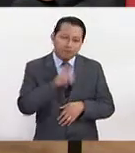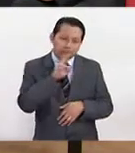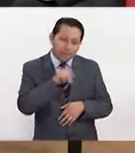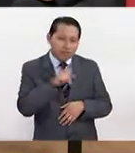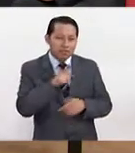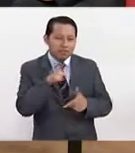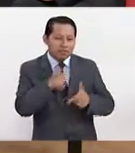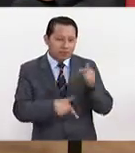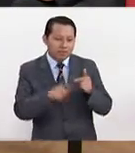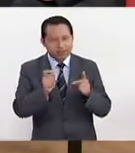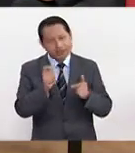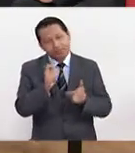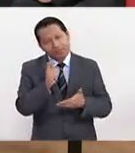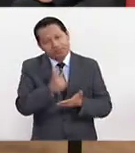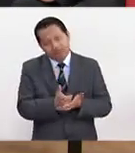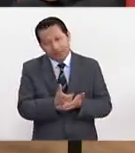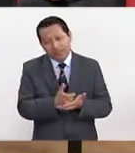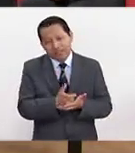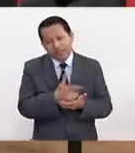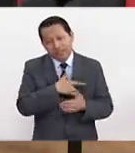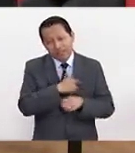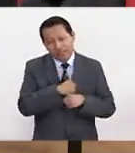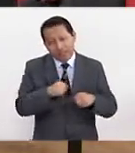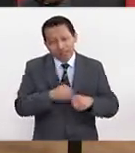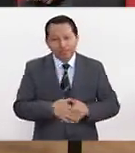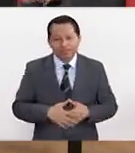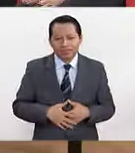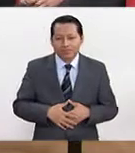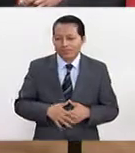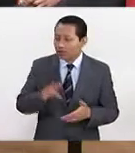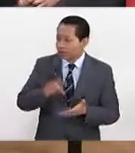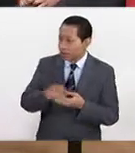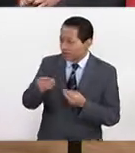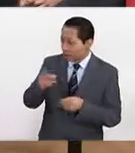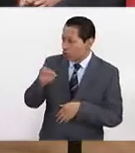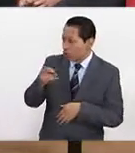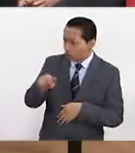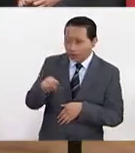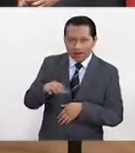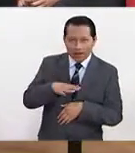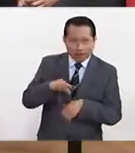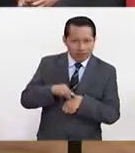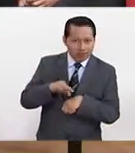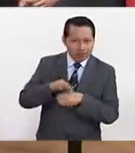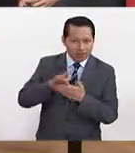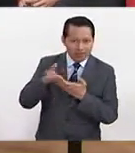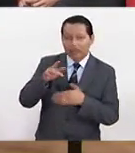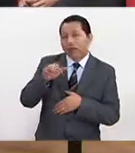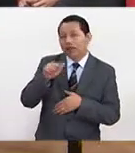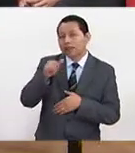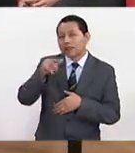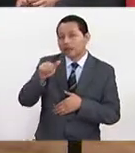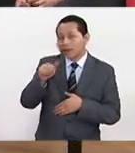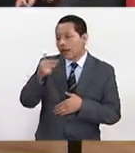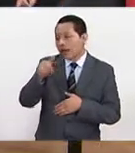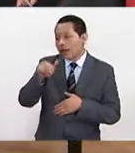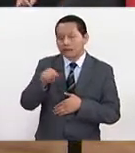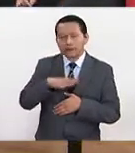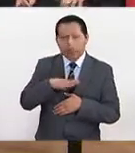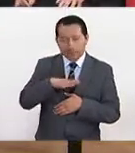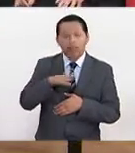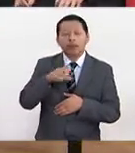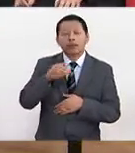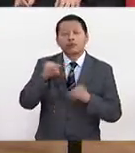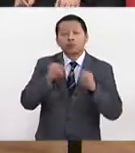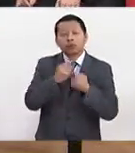prevenir que pagarte un infarto, totalmente, sale mucho más corto. Pues muchísimas gracias, doctora, por habernos acompañado, Alexandra Arias, nuevamente del Instituto Nacional